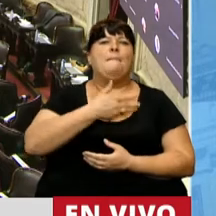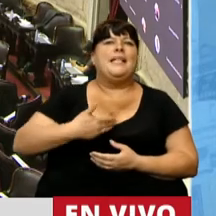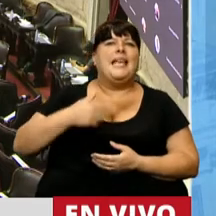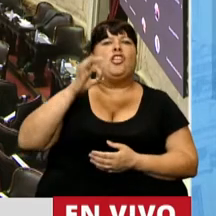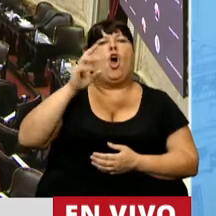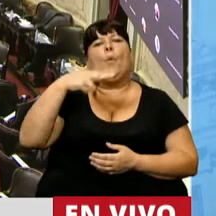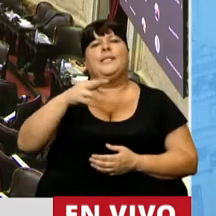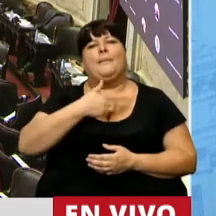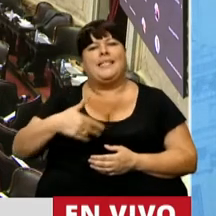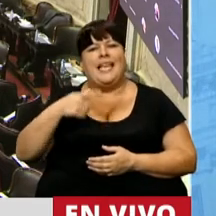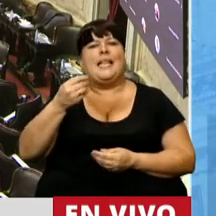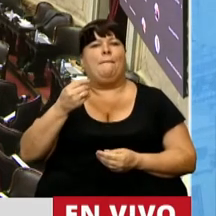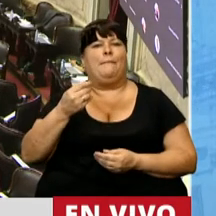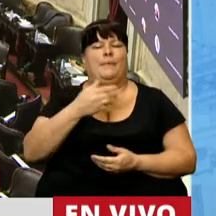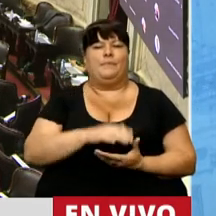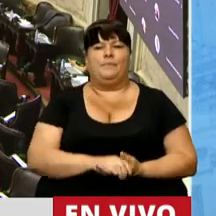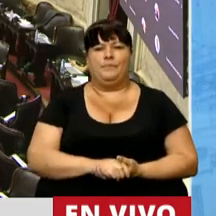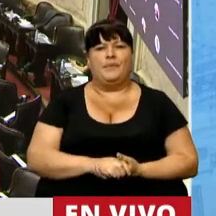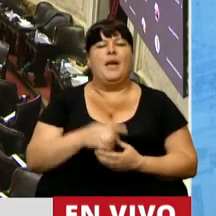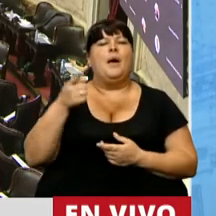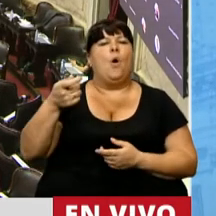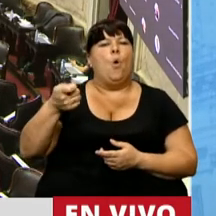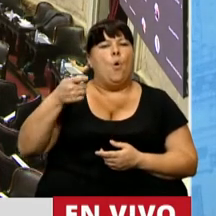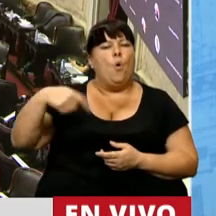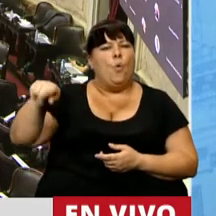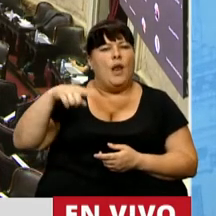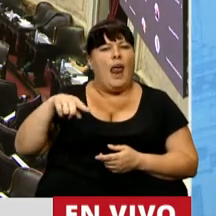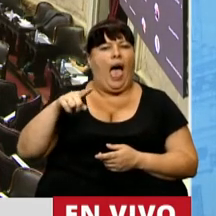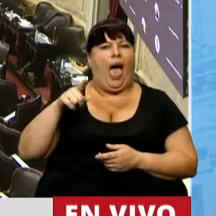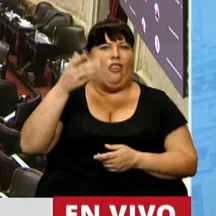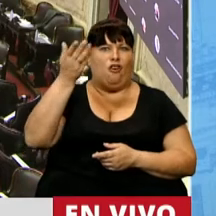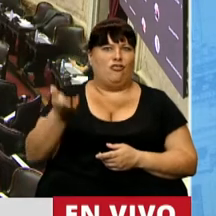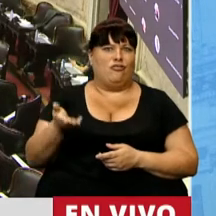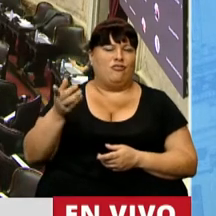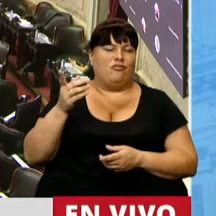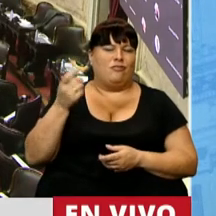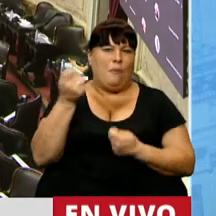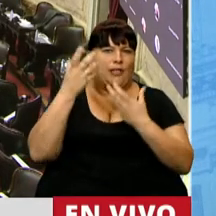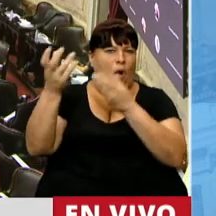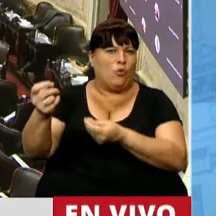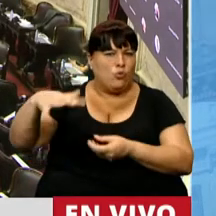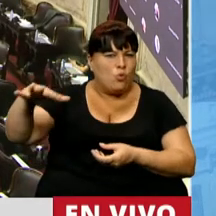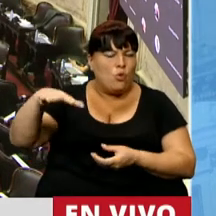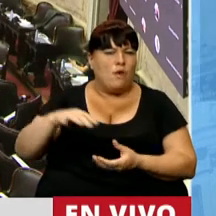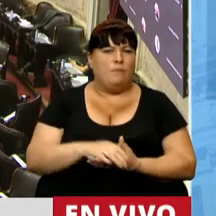Nación en función de poner a nuestros jubilados como protagonistas de